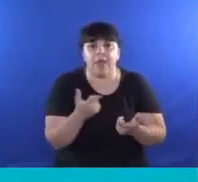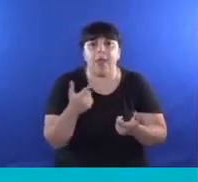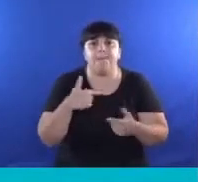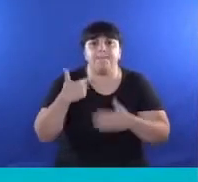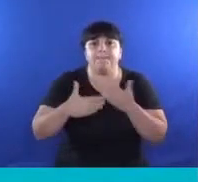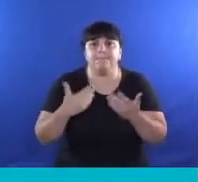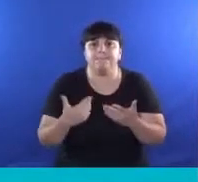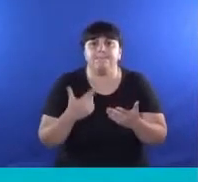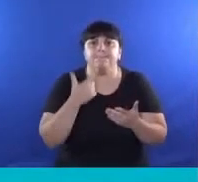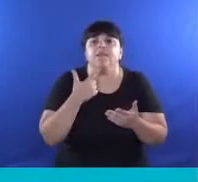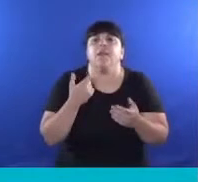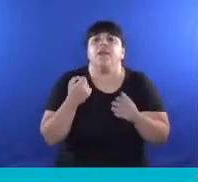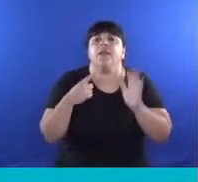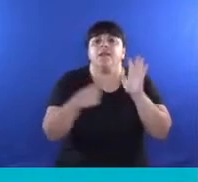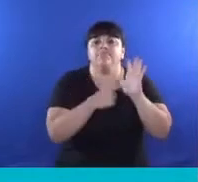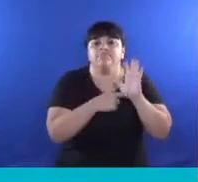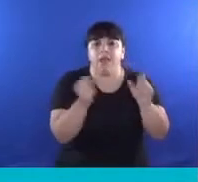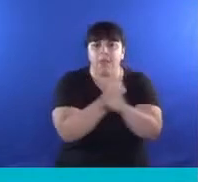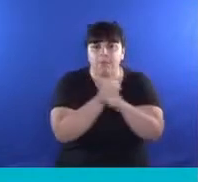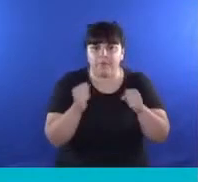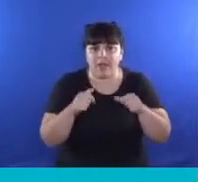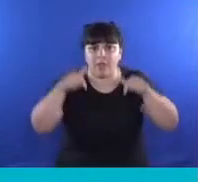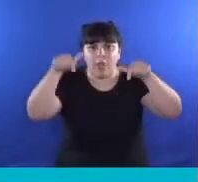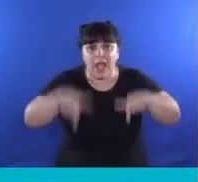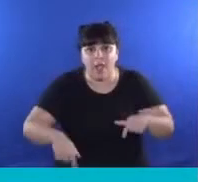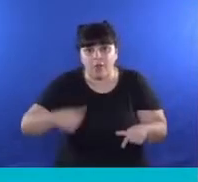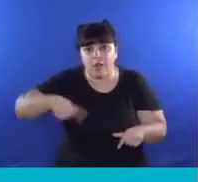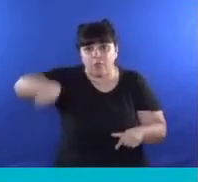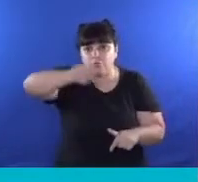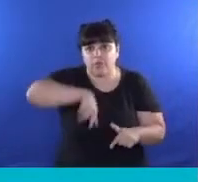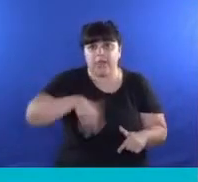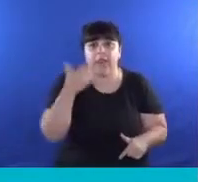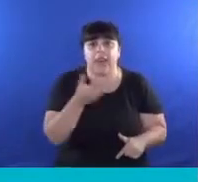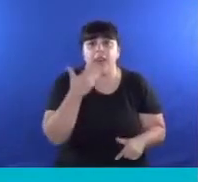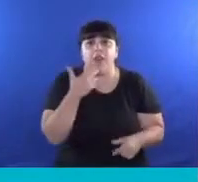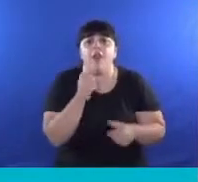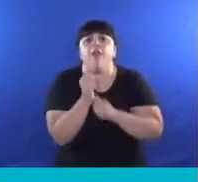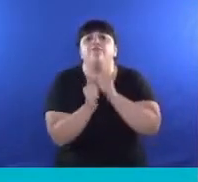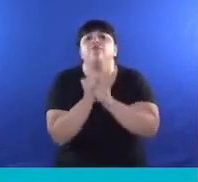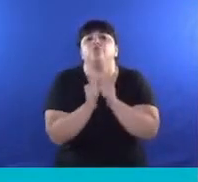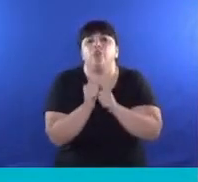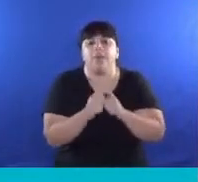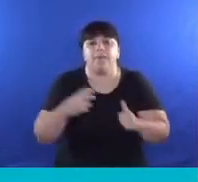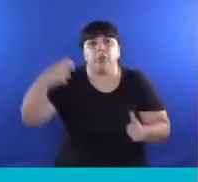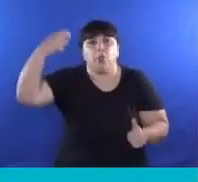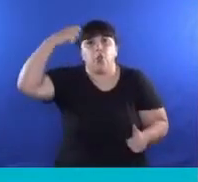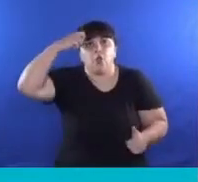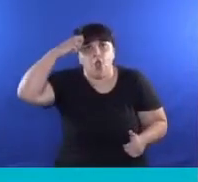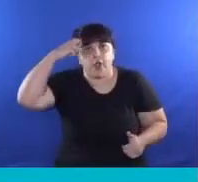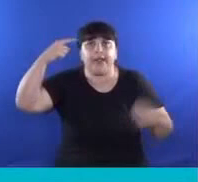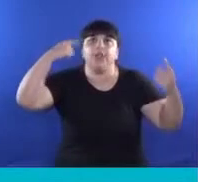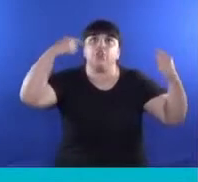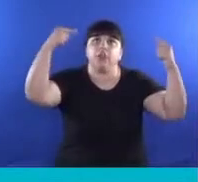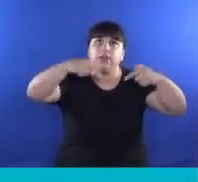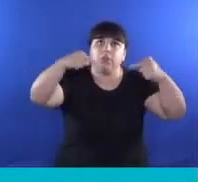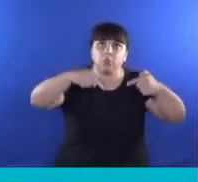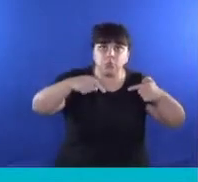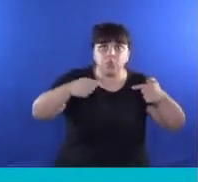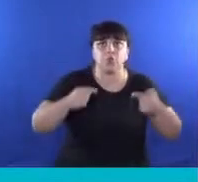prorrogadas por decreto, pero ahora hablan del funcionamiento del Congreso, de las instituciones,